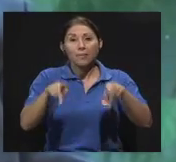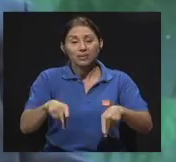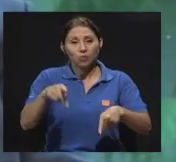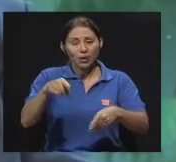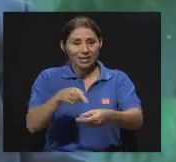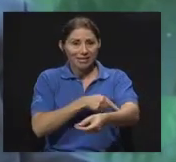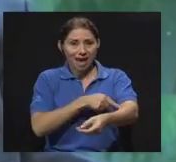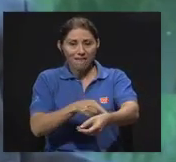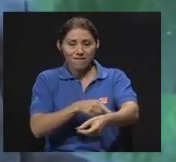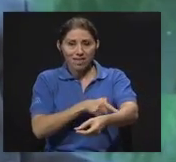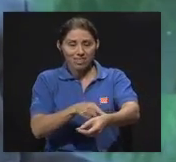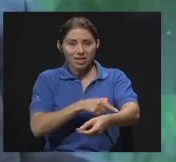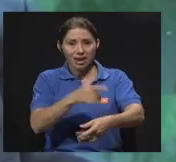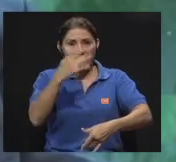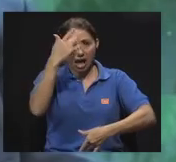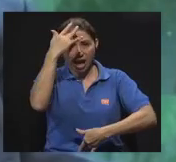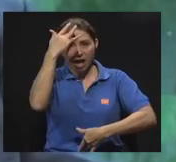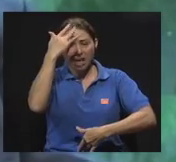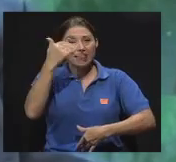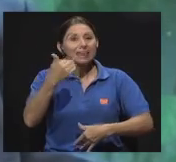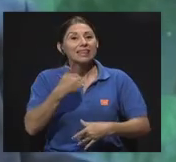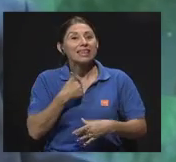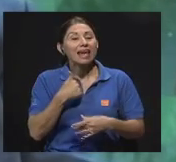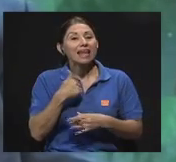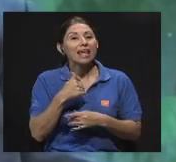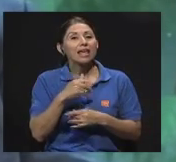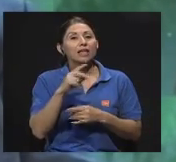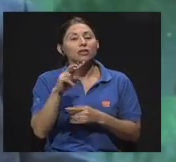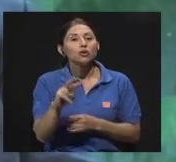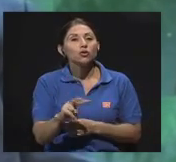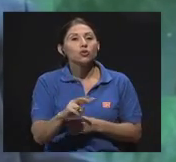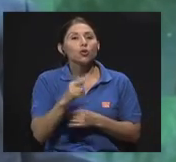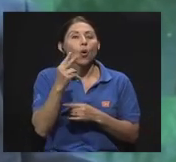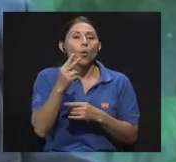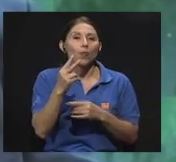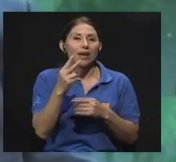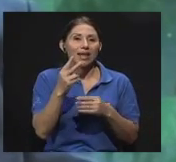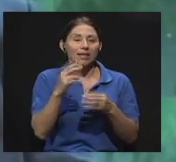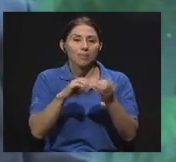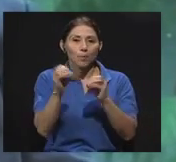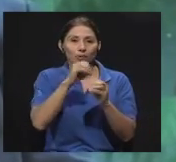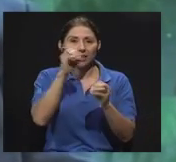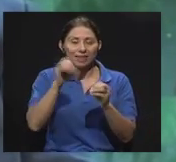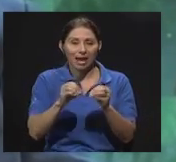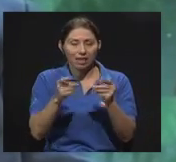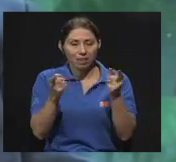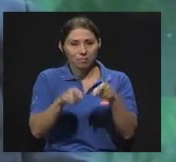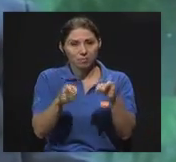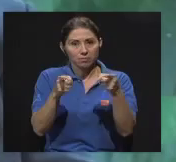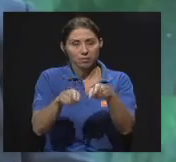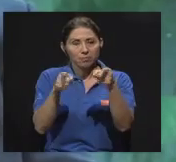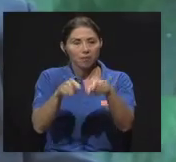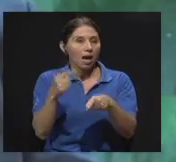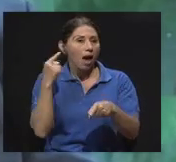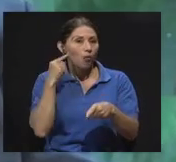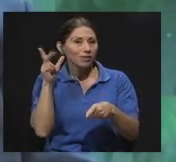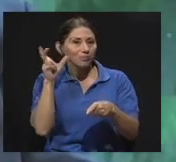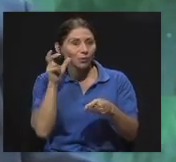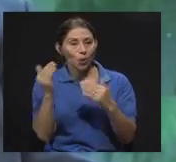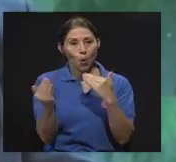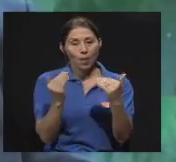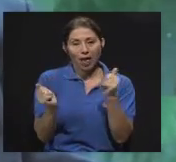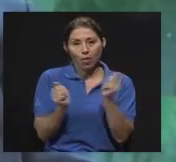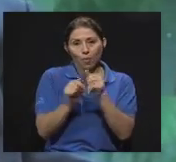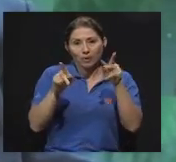la población diabética tiene el doble de padecimientos auditivos que la población no diabética, los